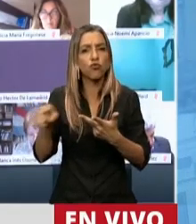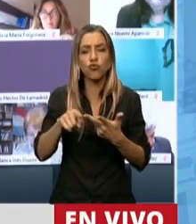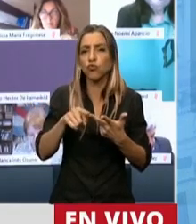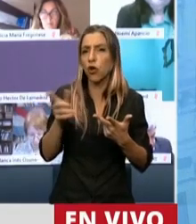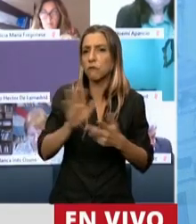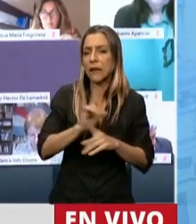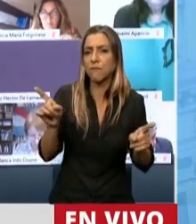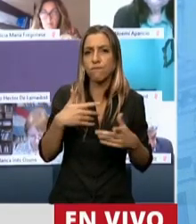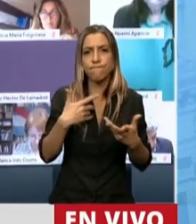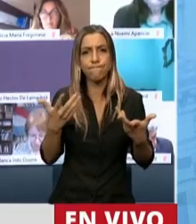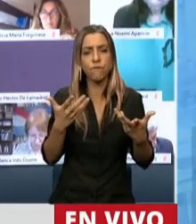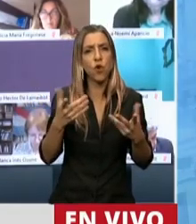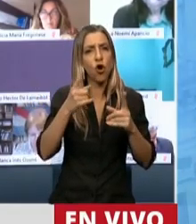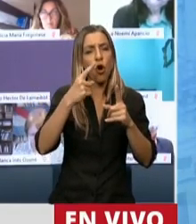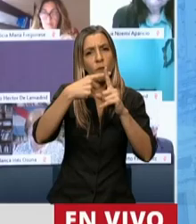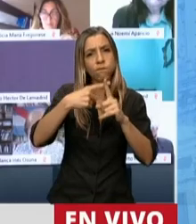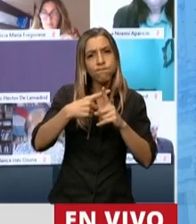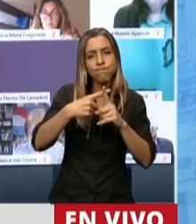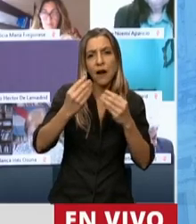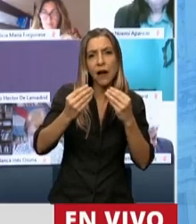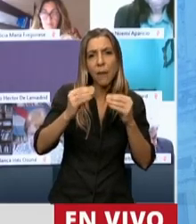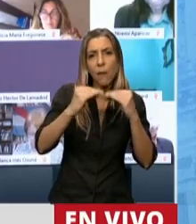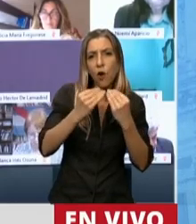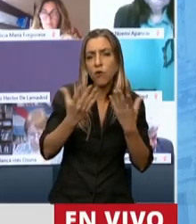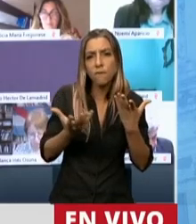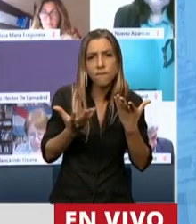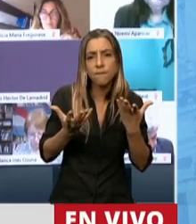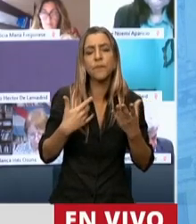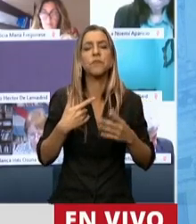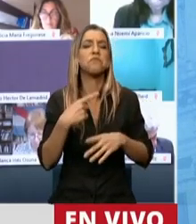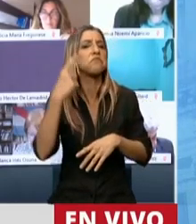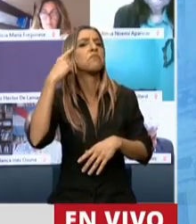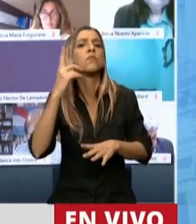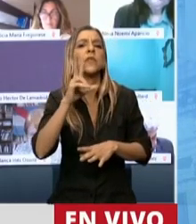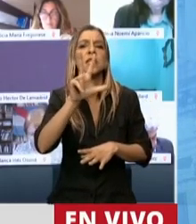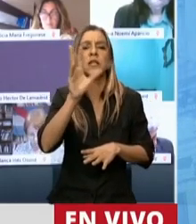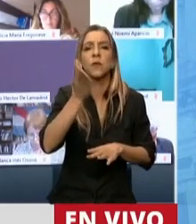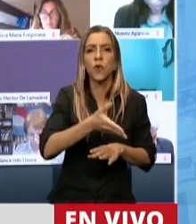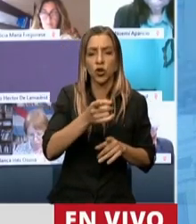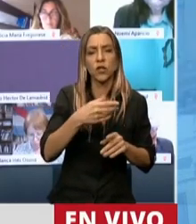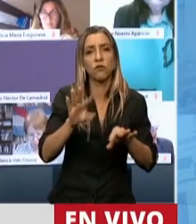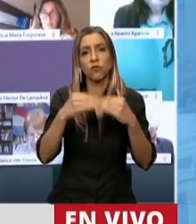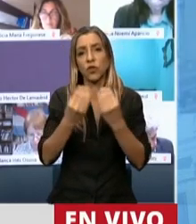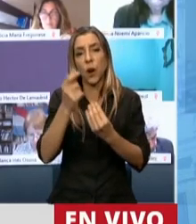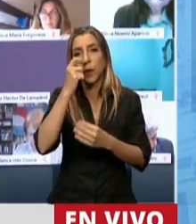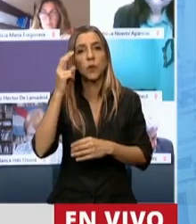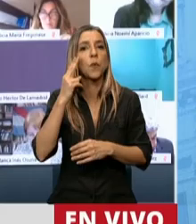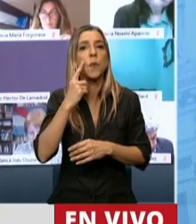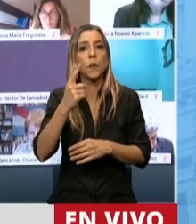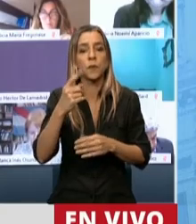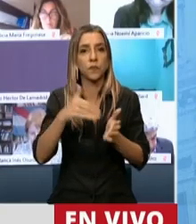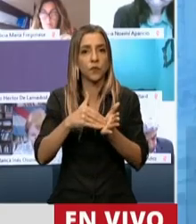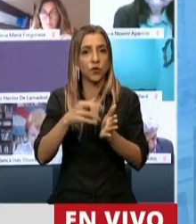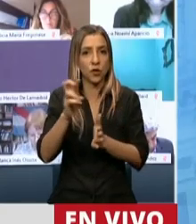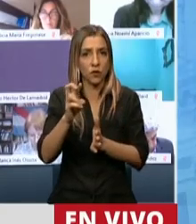lo que le está bajando. Este tiene un costo, por ejemplo, si suponemos que el 3% del presupuesto son 29.000 millones de dólares, o sea, va a ser